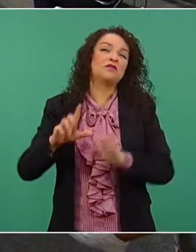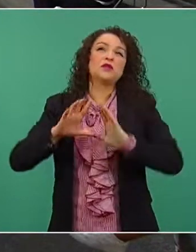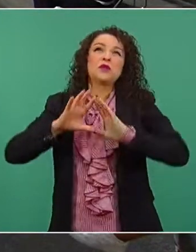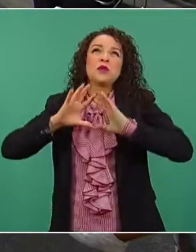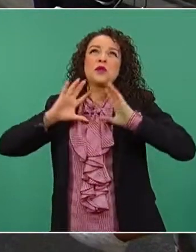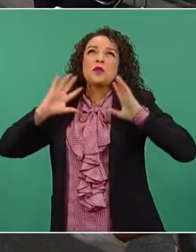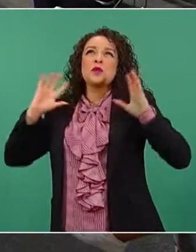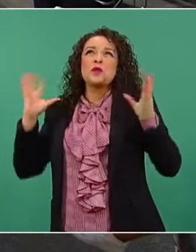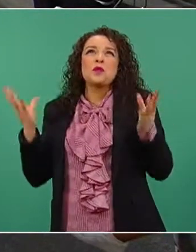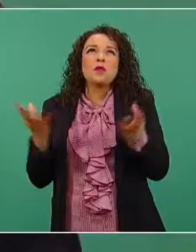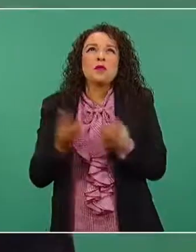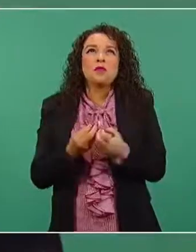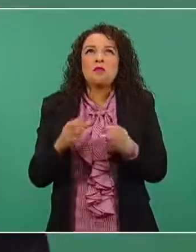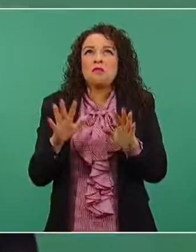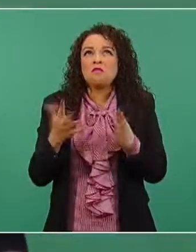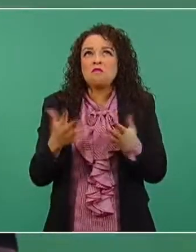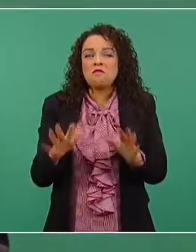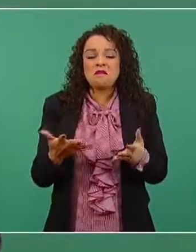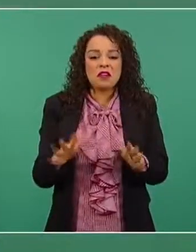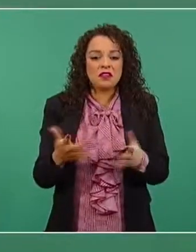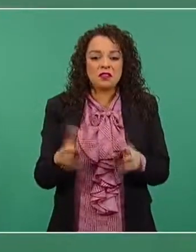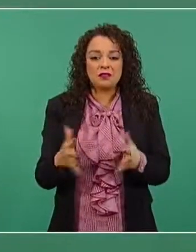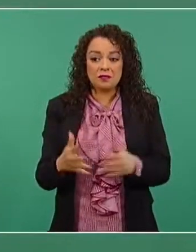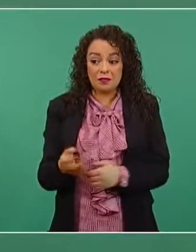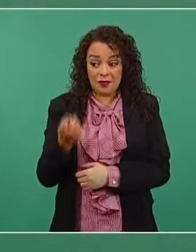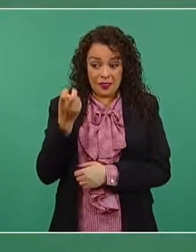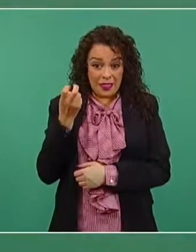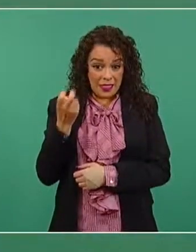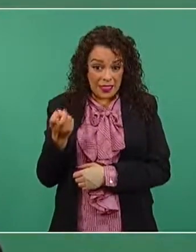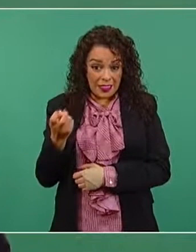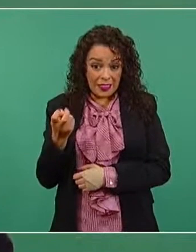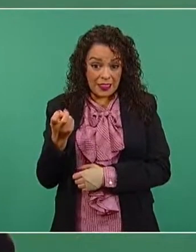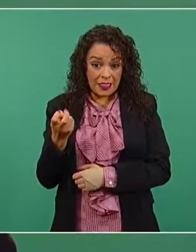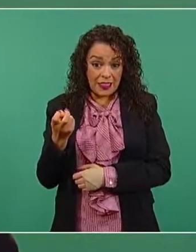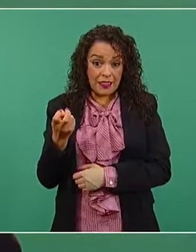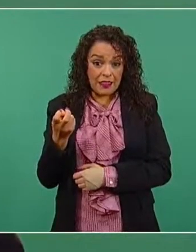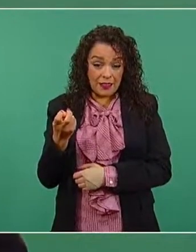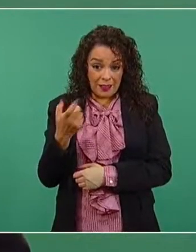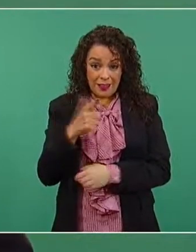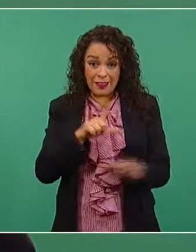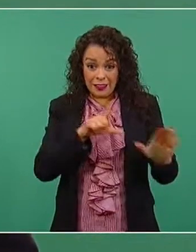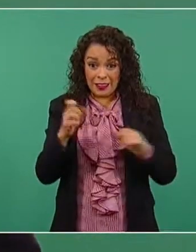recibido en publicidad eso diariamente,